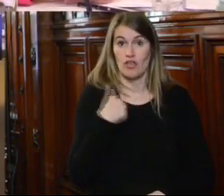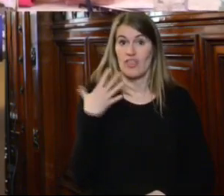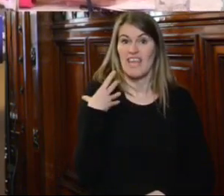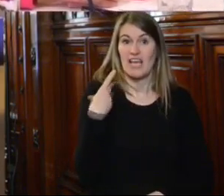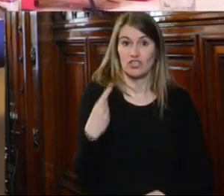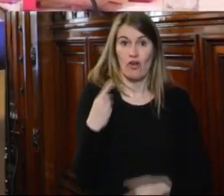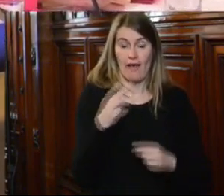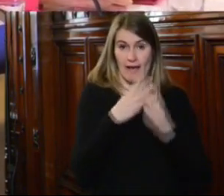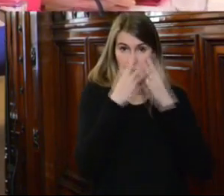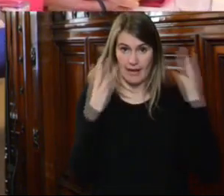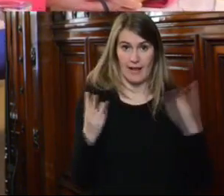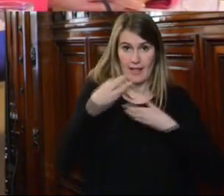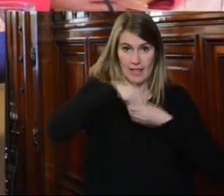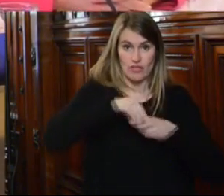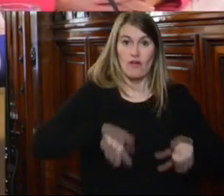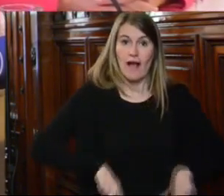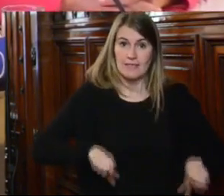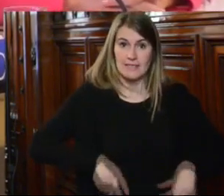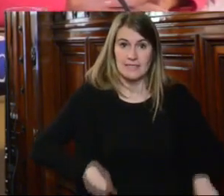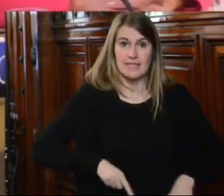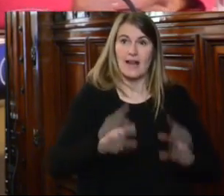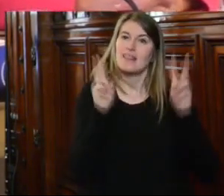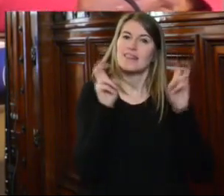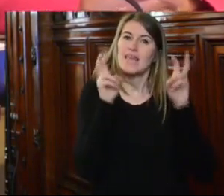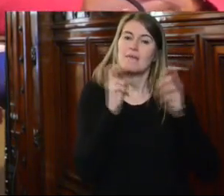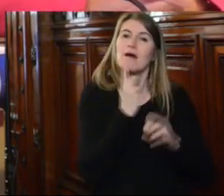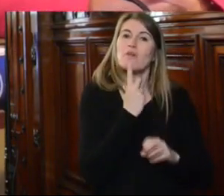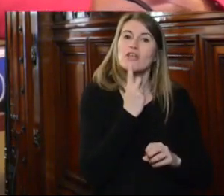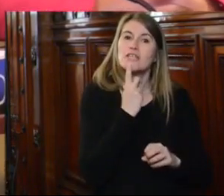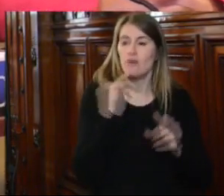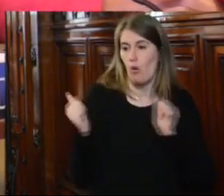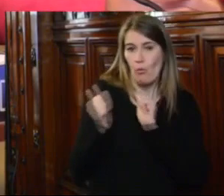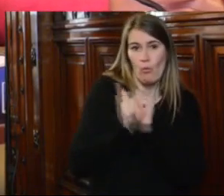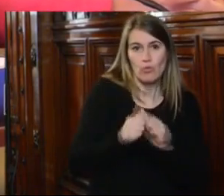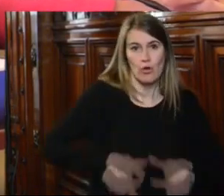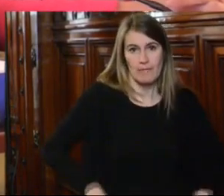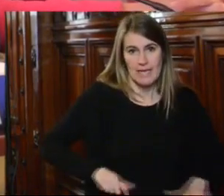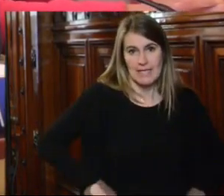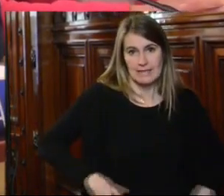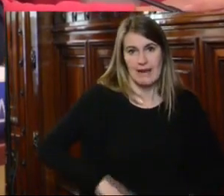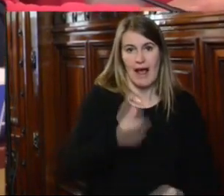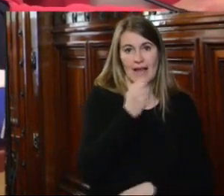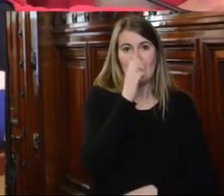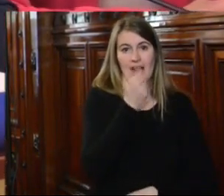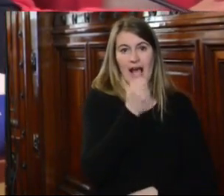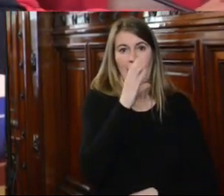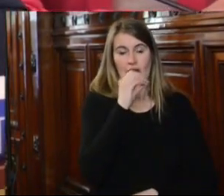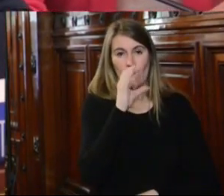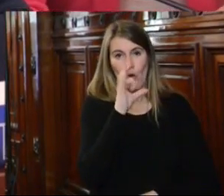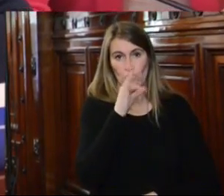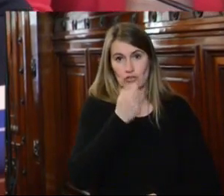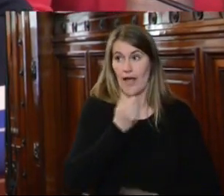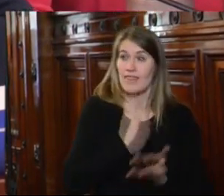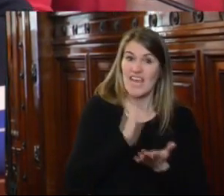de Asuntos Políticos de Cancillería y me acompaña la Ministra Alejandra Costa directora de Derechos Humanos y Derecho Humanitario y el